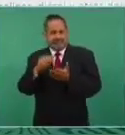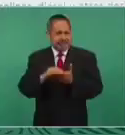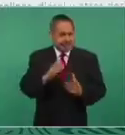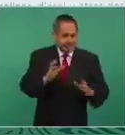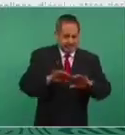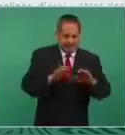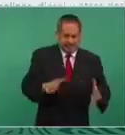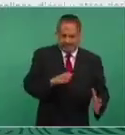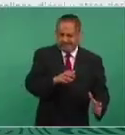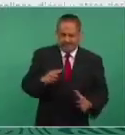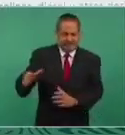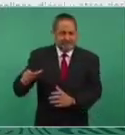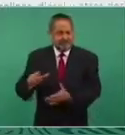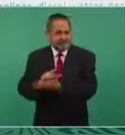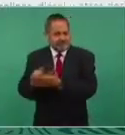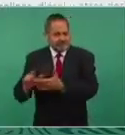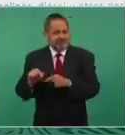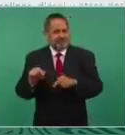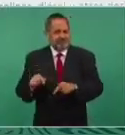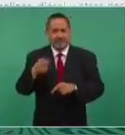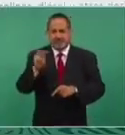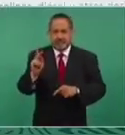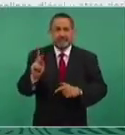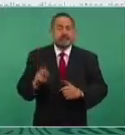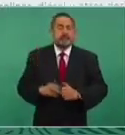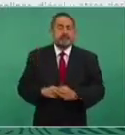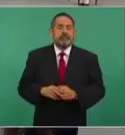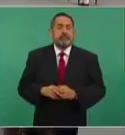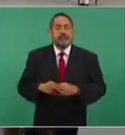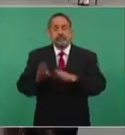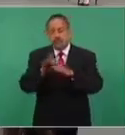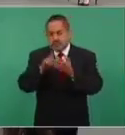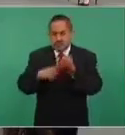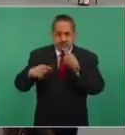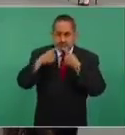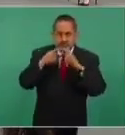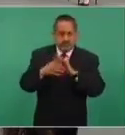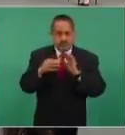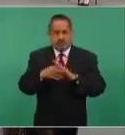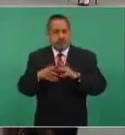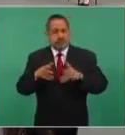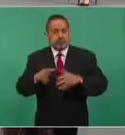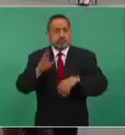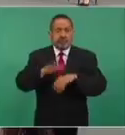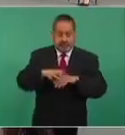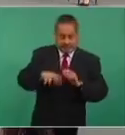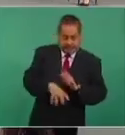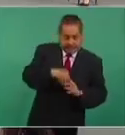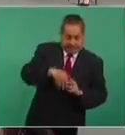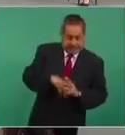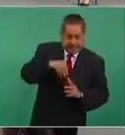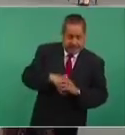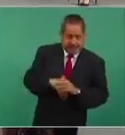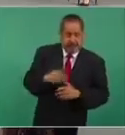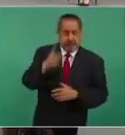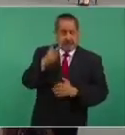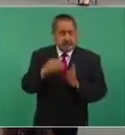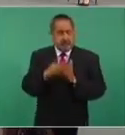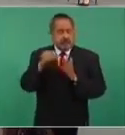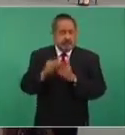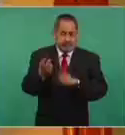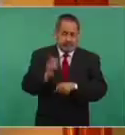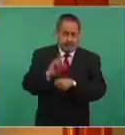de petróleo crudo sin embargo nos comprometemos a no extraer más de 2 millones de barriles diarios